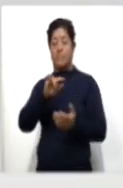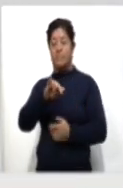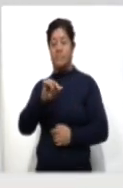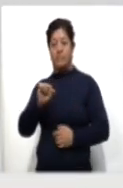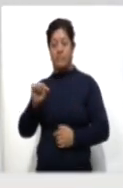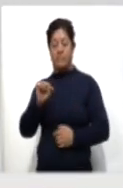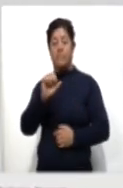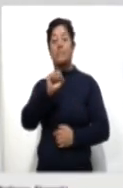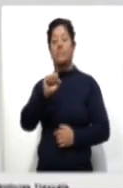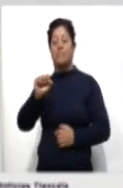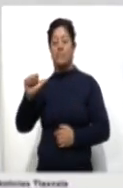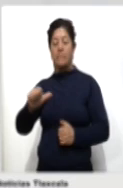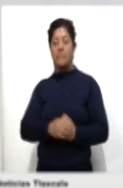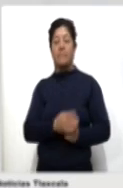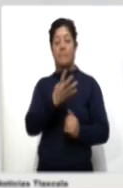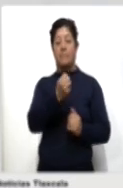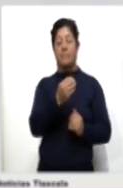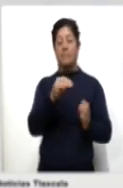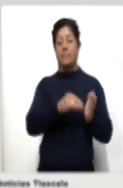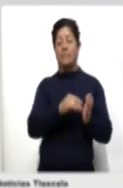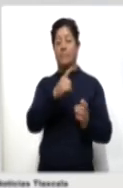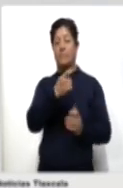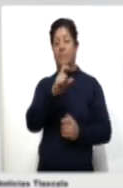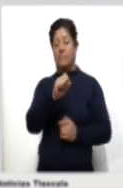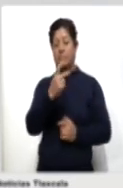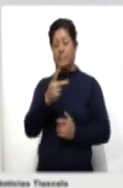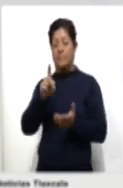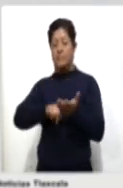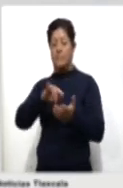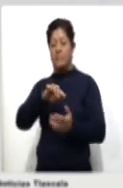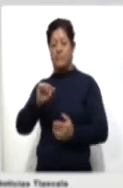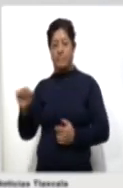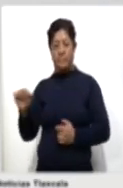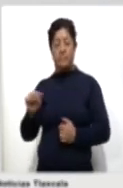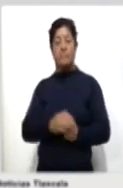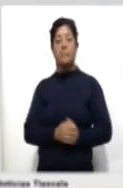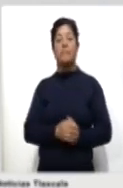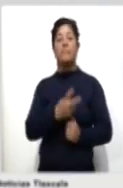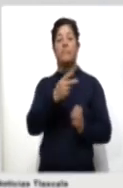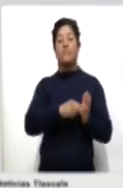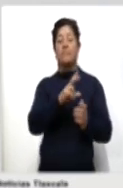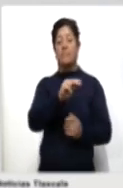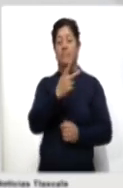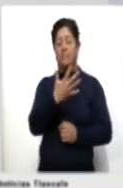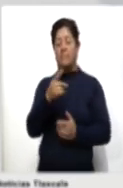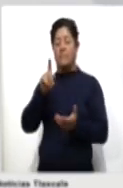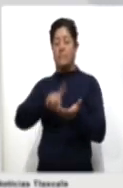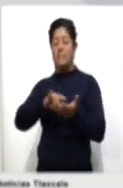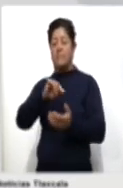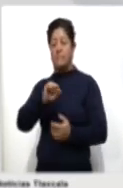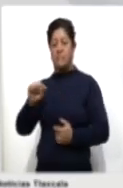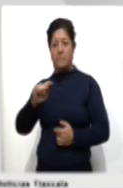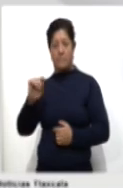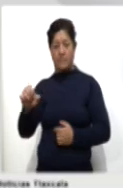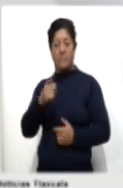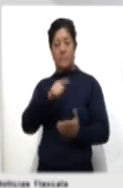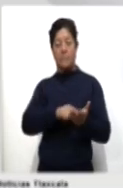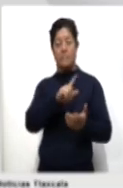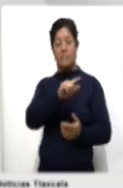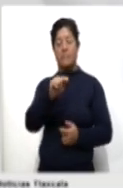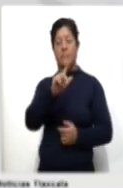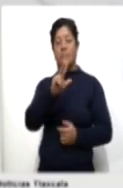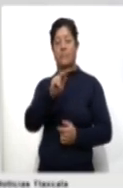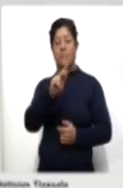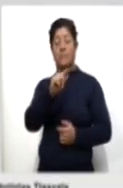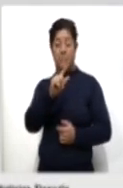han registrado en la CESA, 9.122 en el IMSS, 2.085 en el Issste y 1.779 en otros